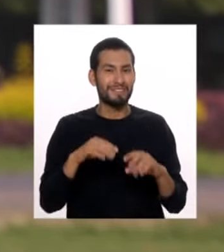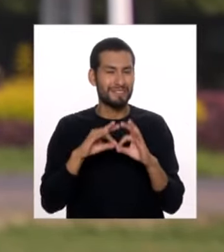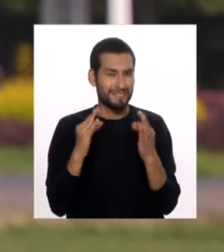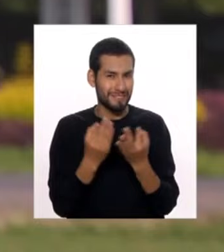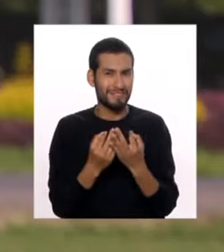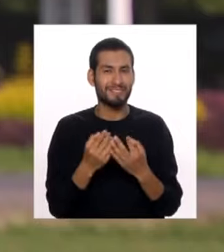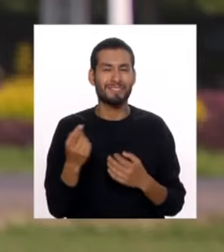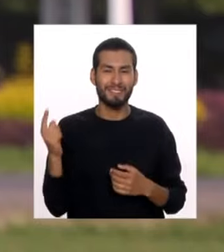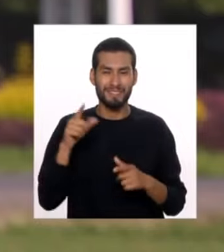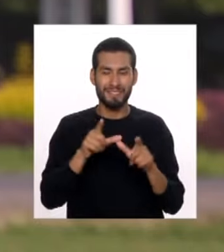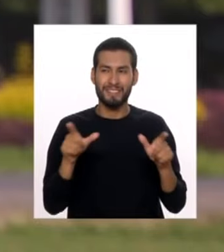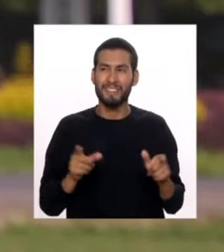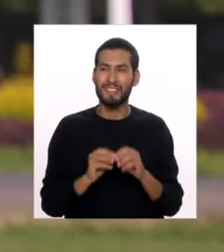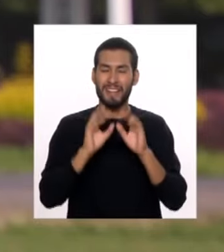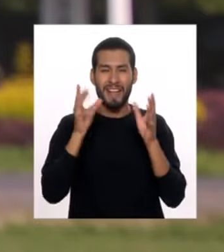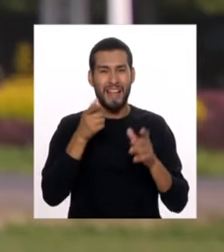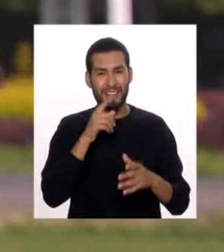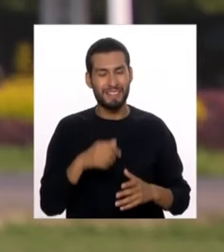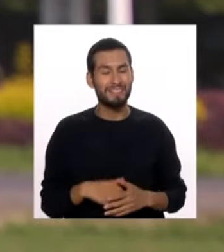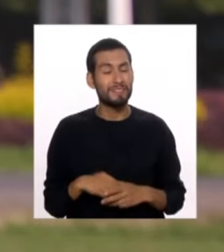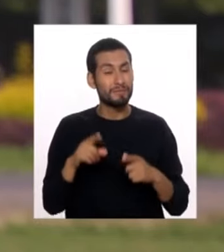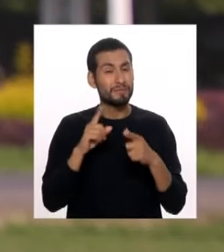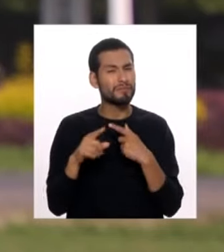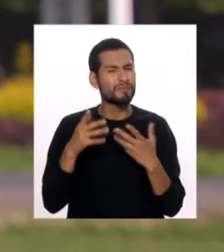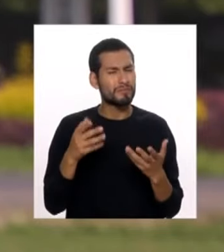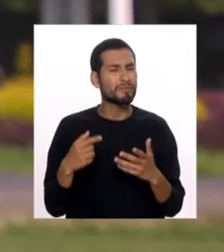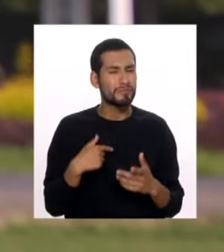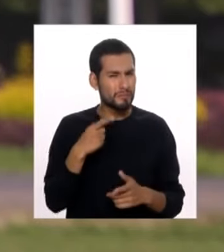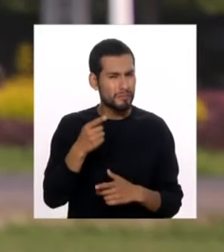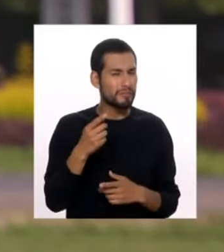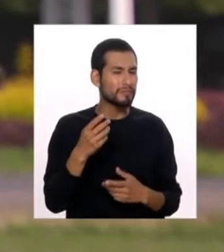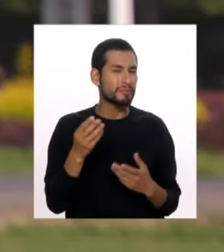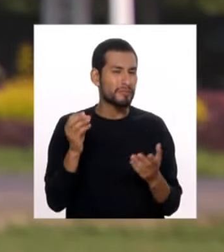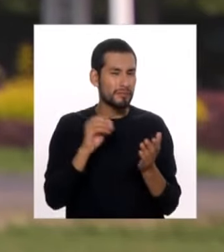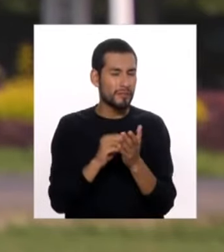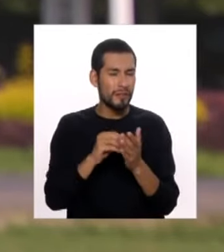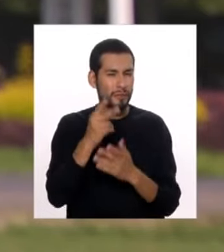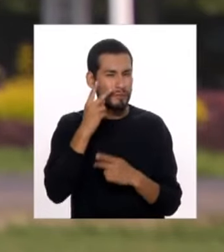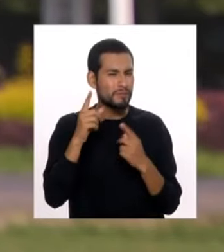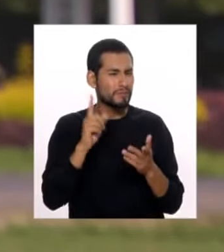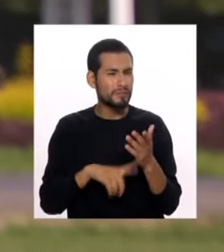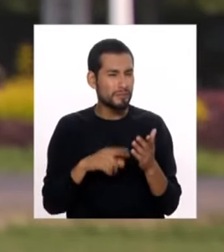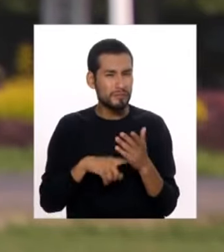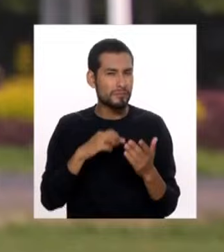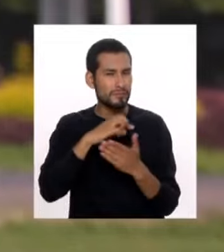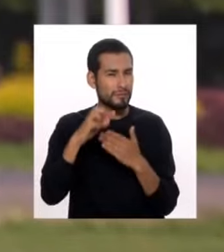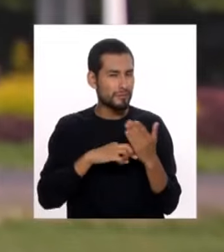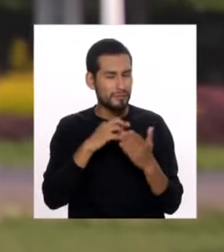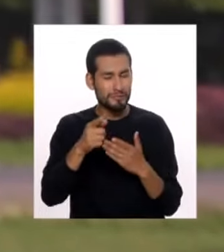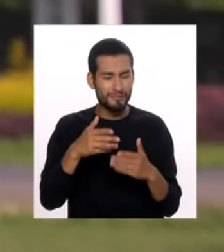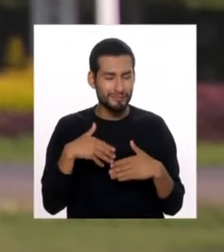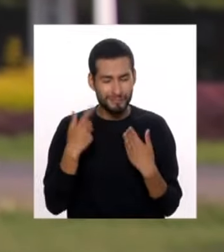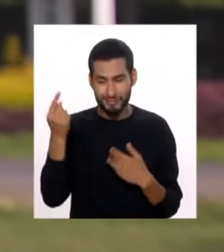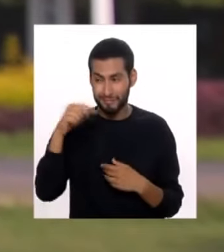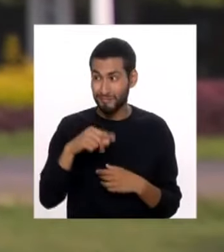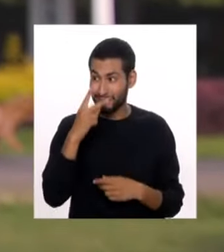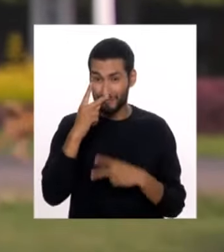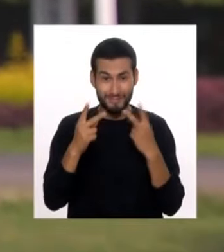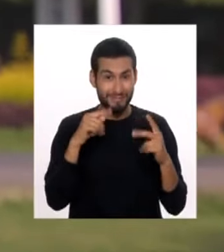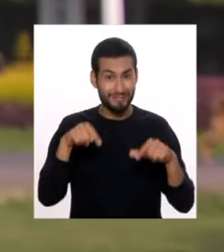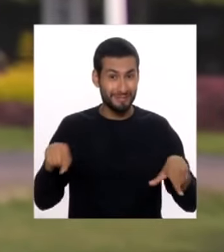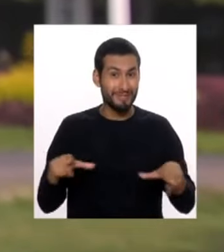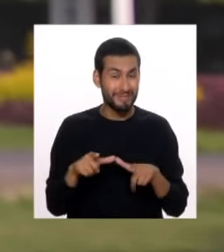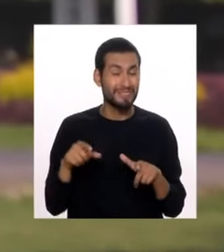familia al Circuito Mágico del Agua. Pero para que ustedes puedan tener mayor alcance de cuáles son esas actividades que ustedes van a poder encontrar